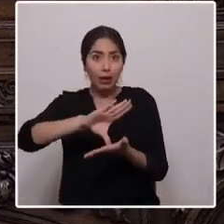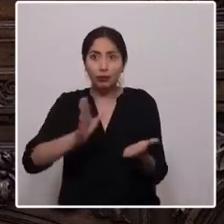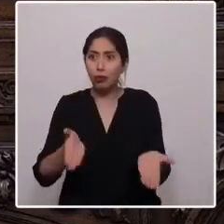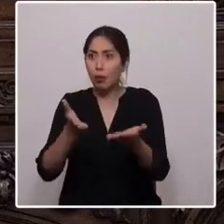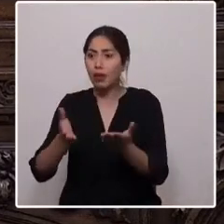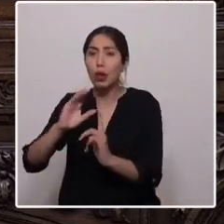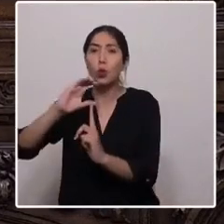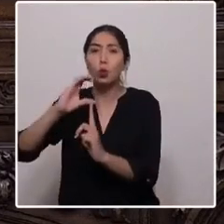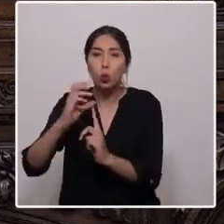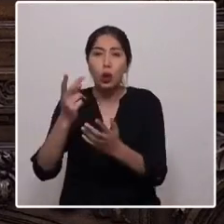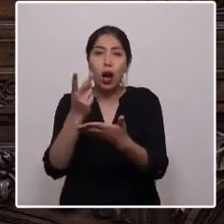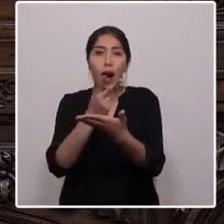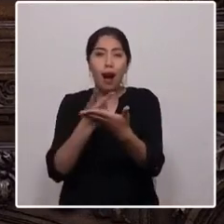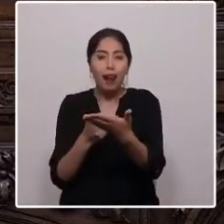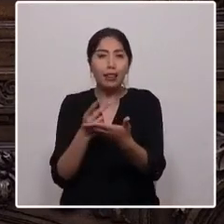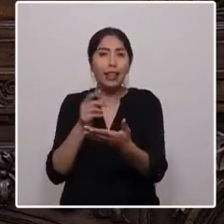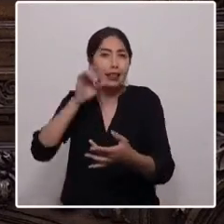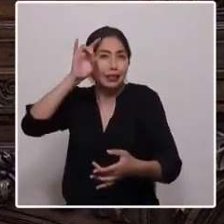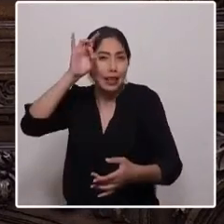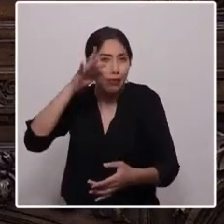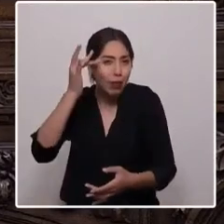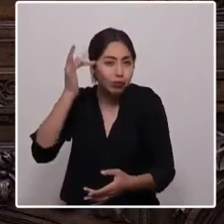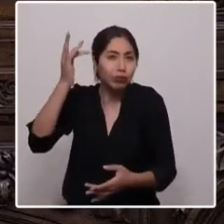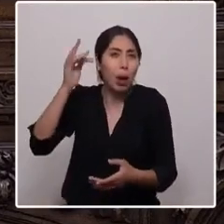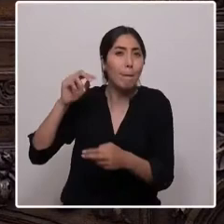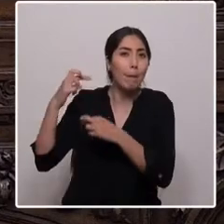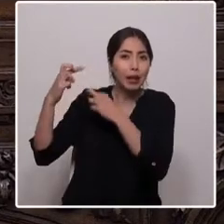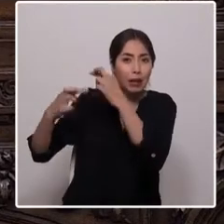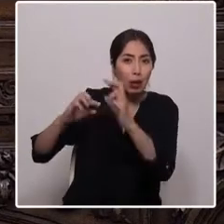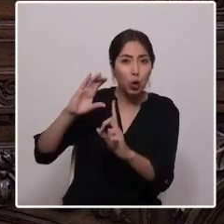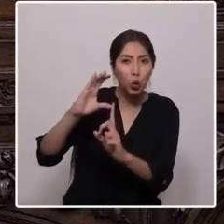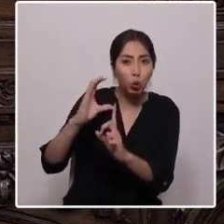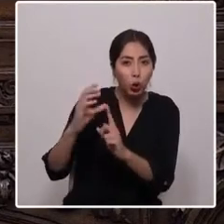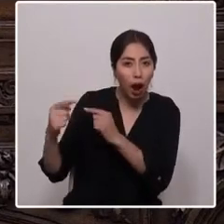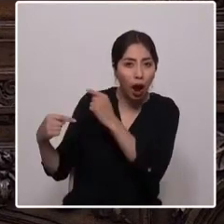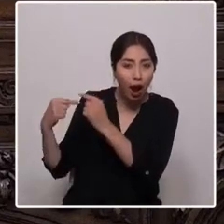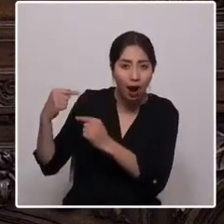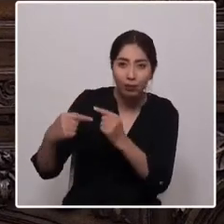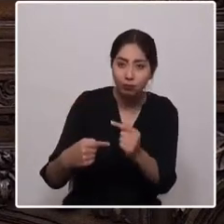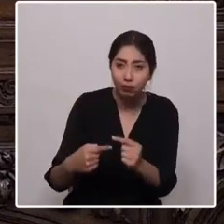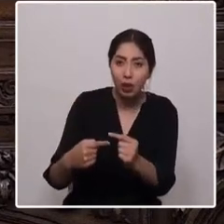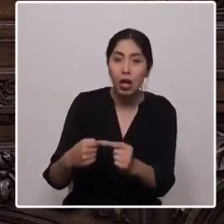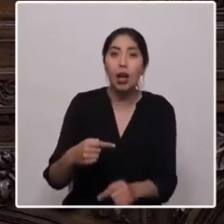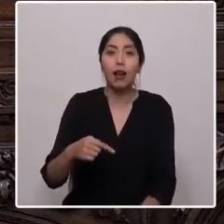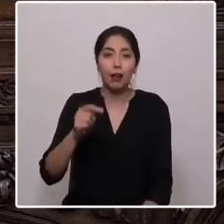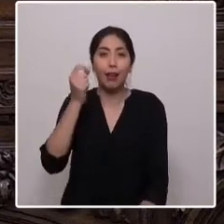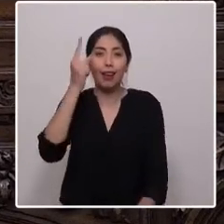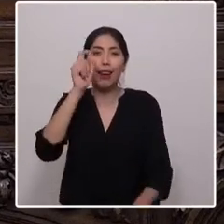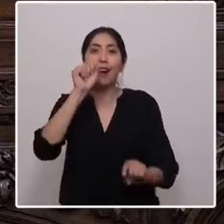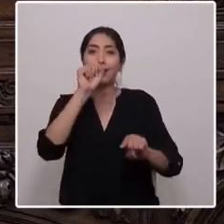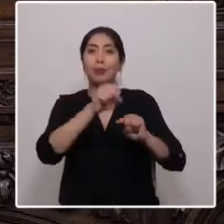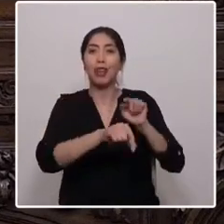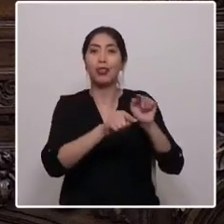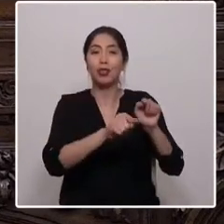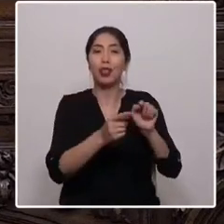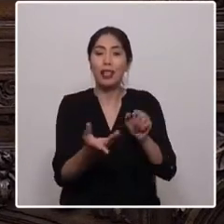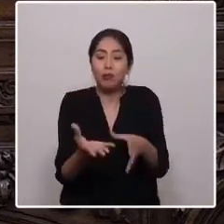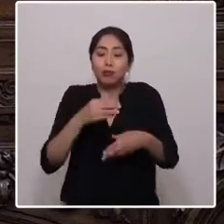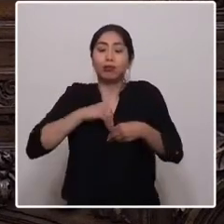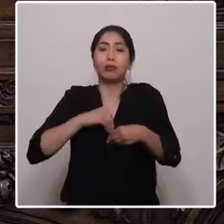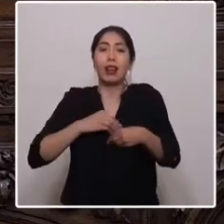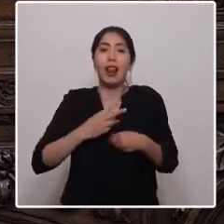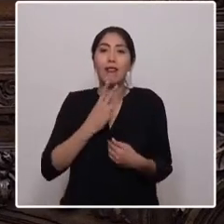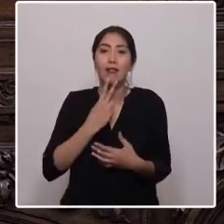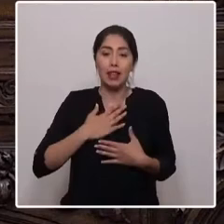los patrimonios populares y ancestrales, reconociéndolos e integrándolos a nuestra vida, democratizando los conocimientos y